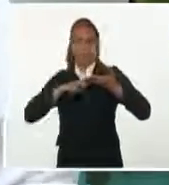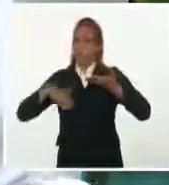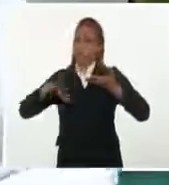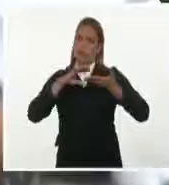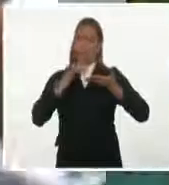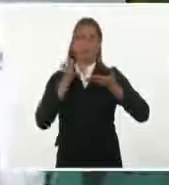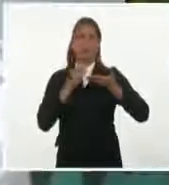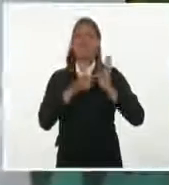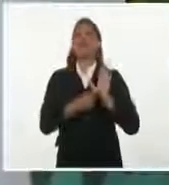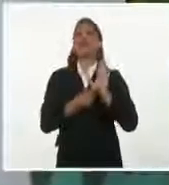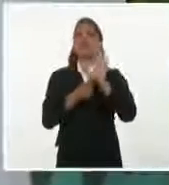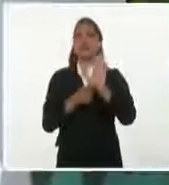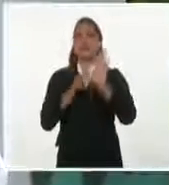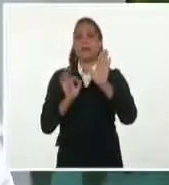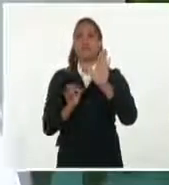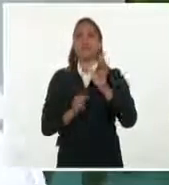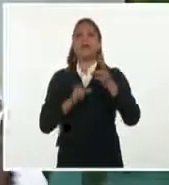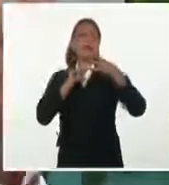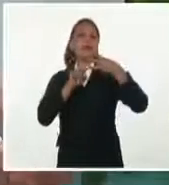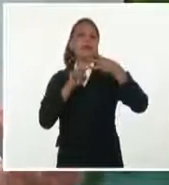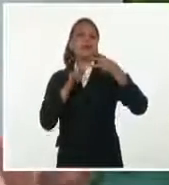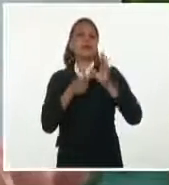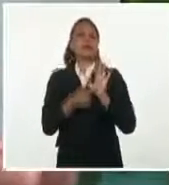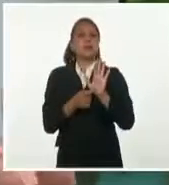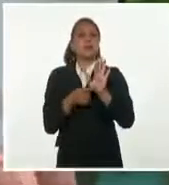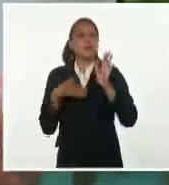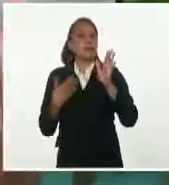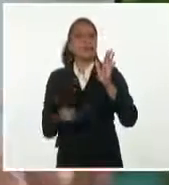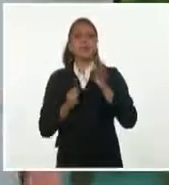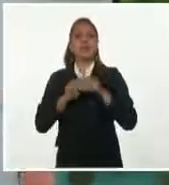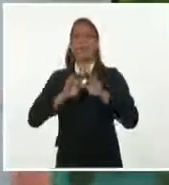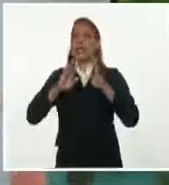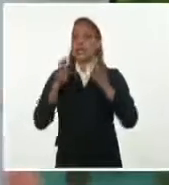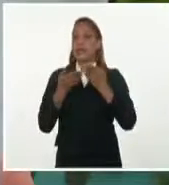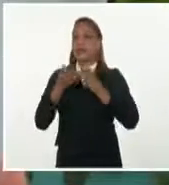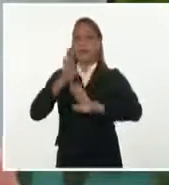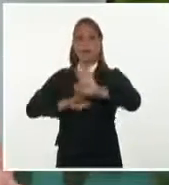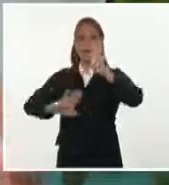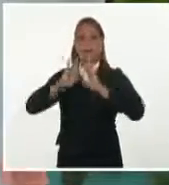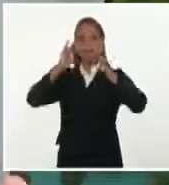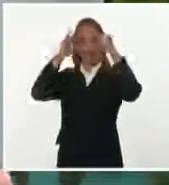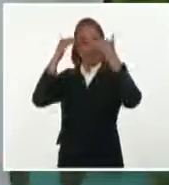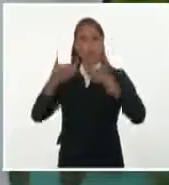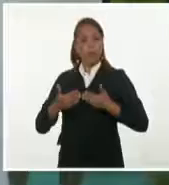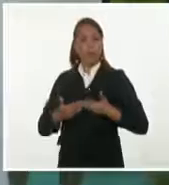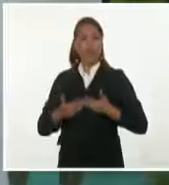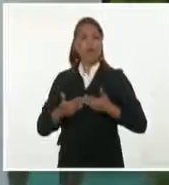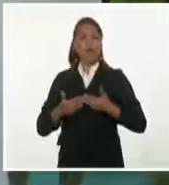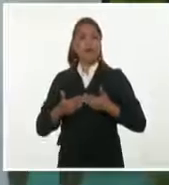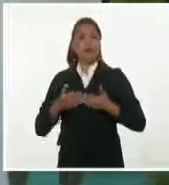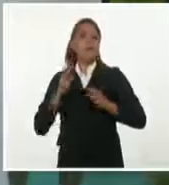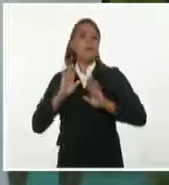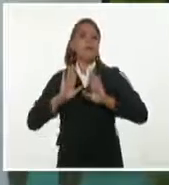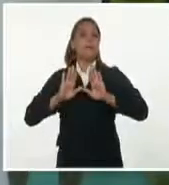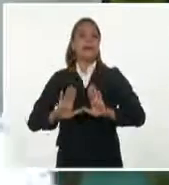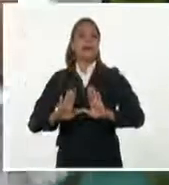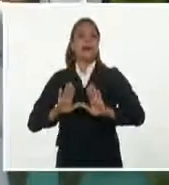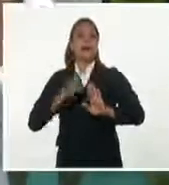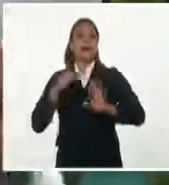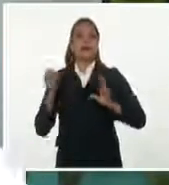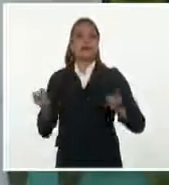demostrar. La tercera cosa que hay que demostrar es que esos anticuerpos en cultivo celular inhiben la proliferación del virus.